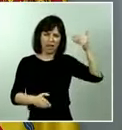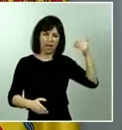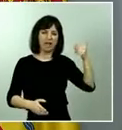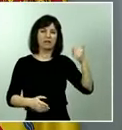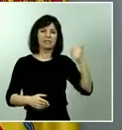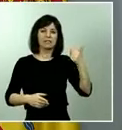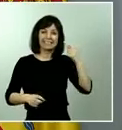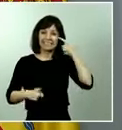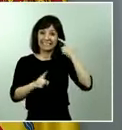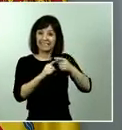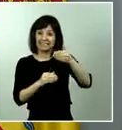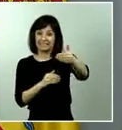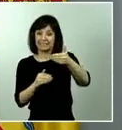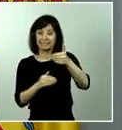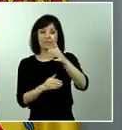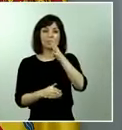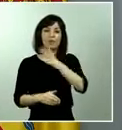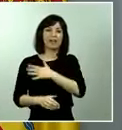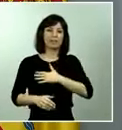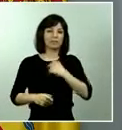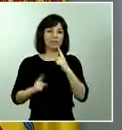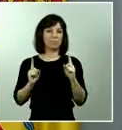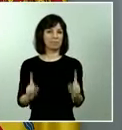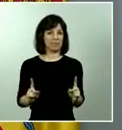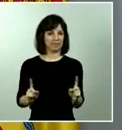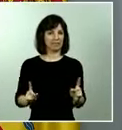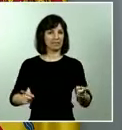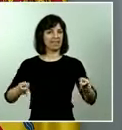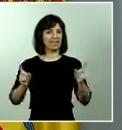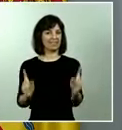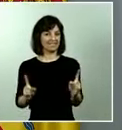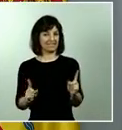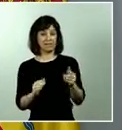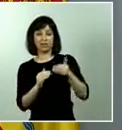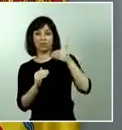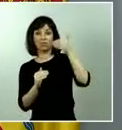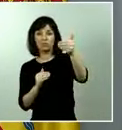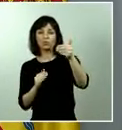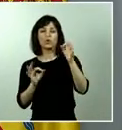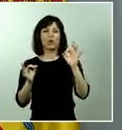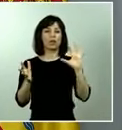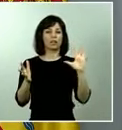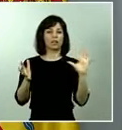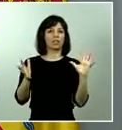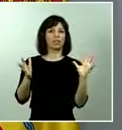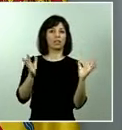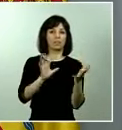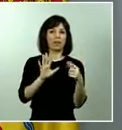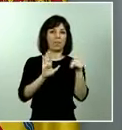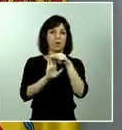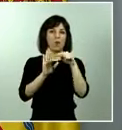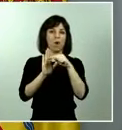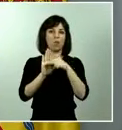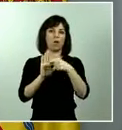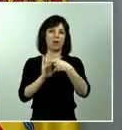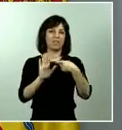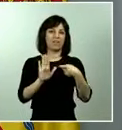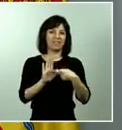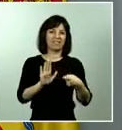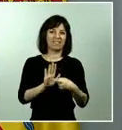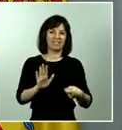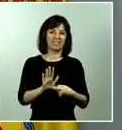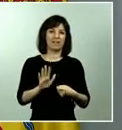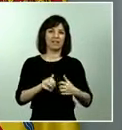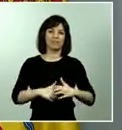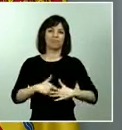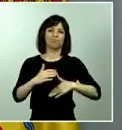porque lo que hay que hacer es prever, prever ese futuro de transición al desescalamiento y también de reconstrucción social y